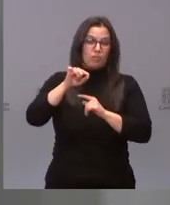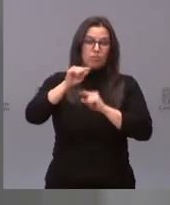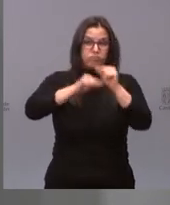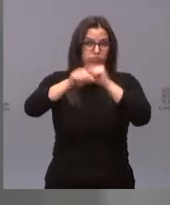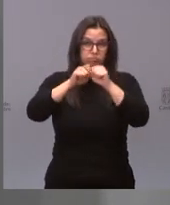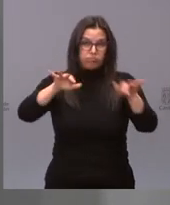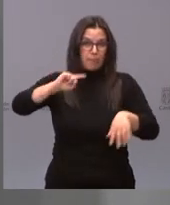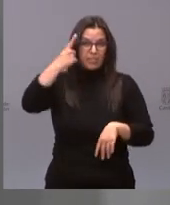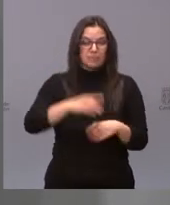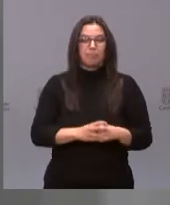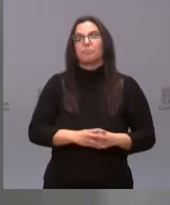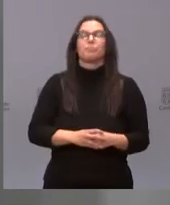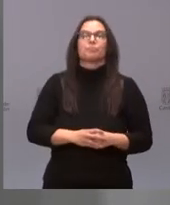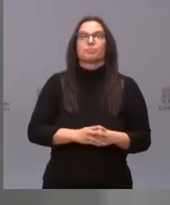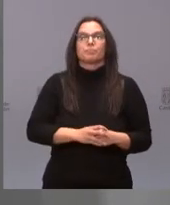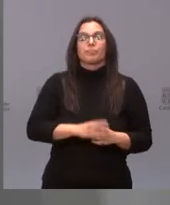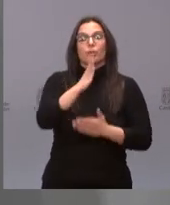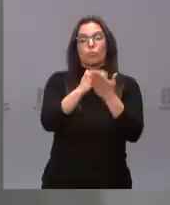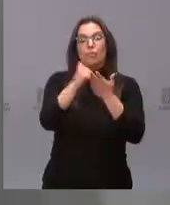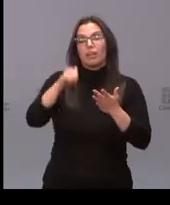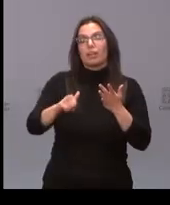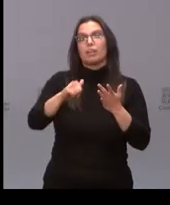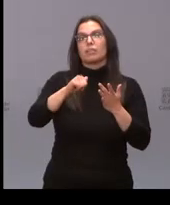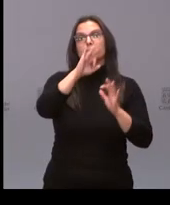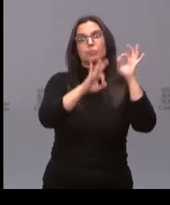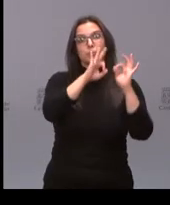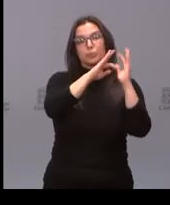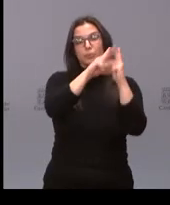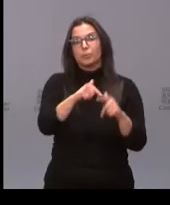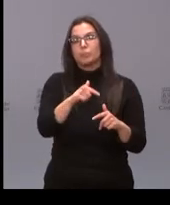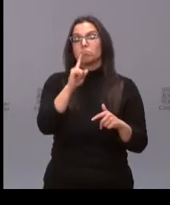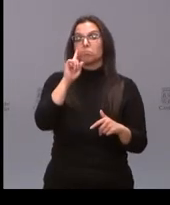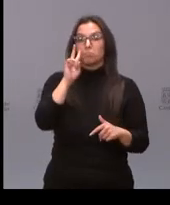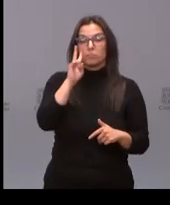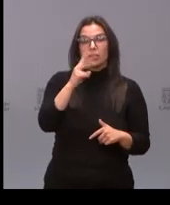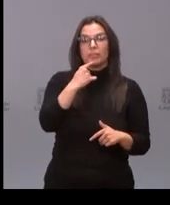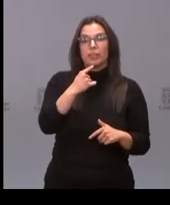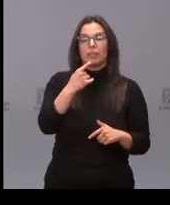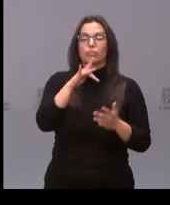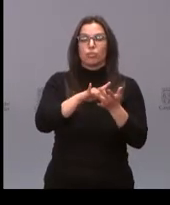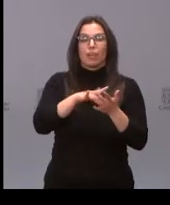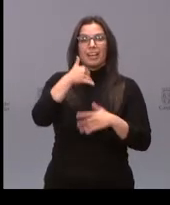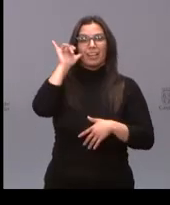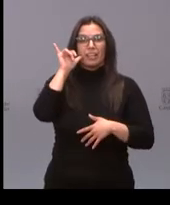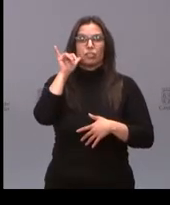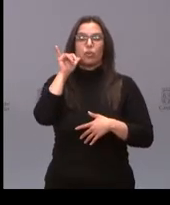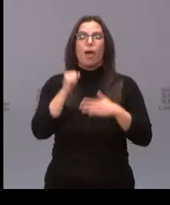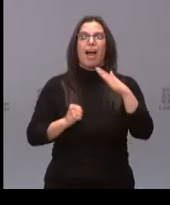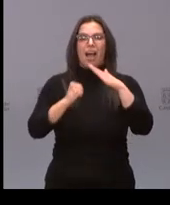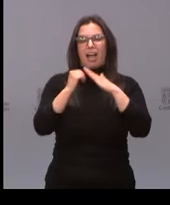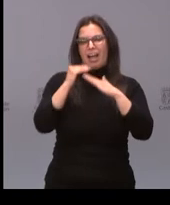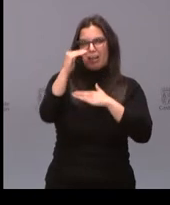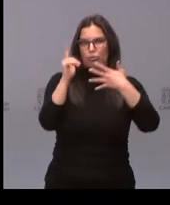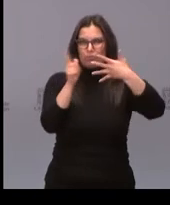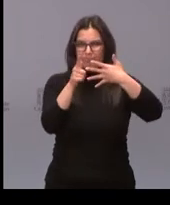La tasa de incidencia de contagio en nuestra comunidad a día de hoy indican que estamos en riesgo alto a nivel global, con una